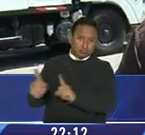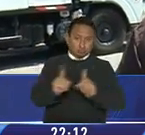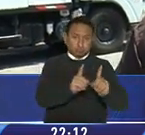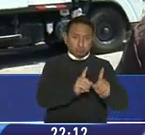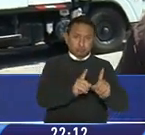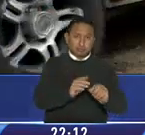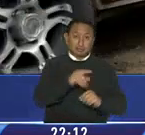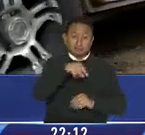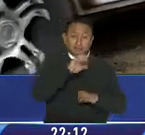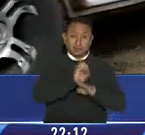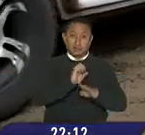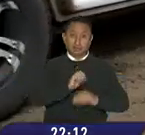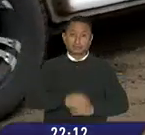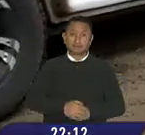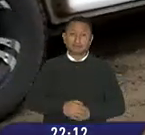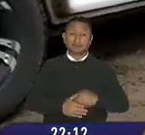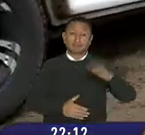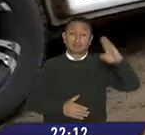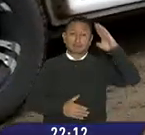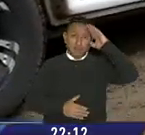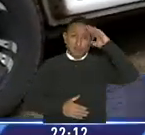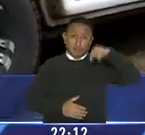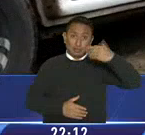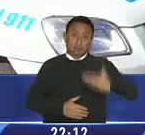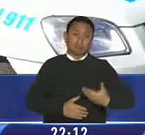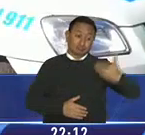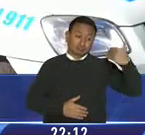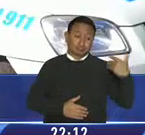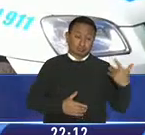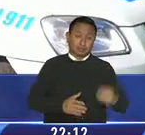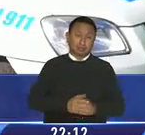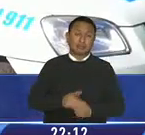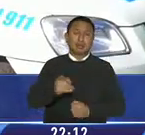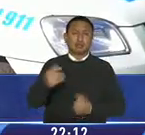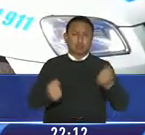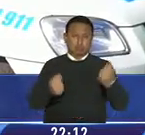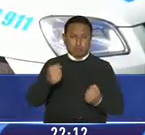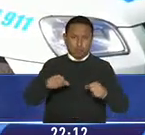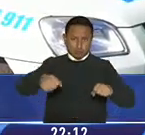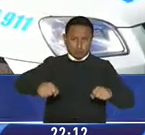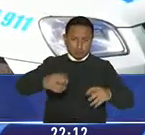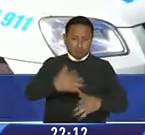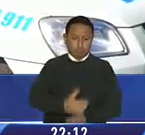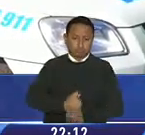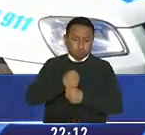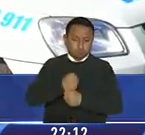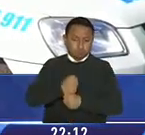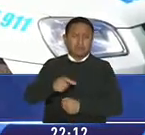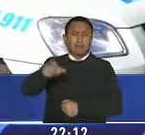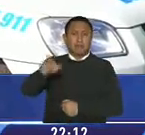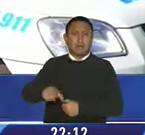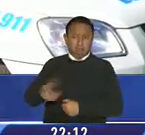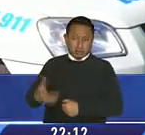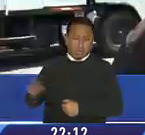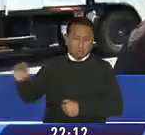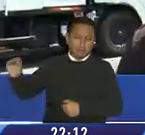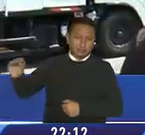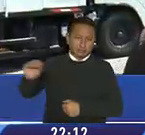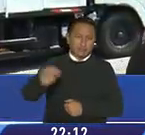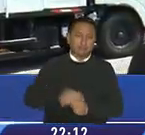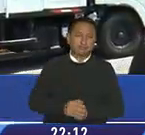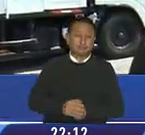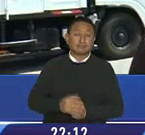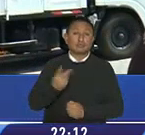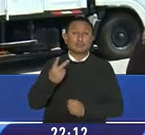en el país. La policía en Carchi en días anteriores logró recuperar varios vehículos y motocicletas a cuyos propietarios ya han sido notificados. Tenemos